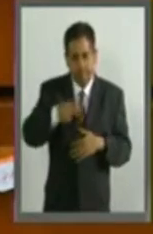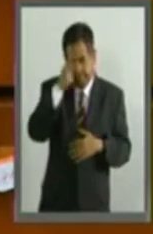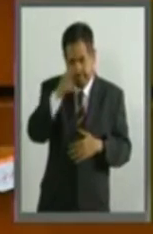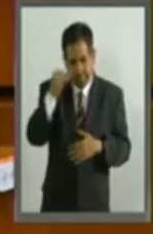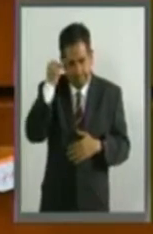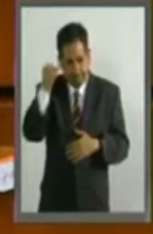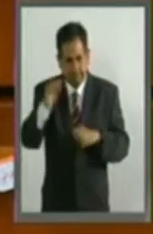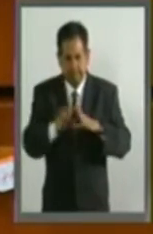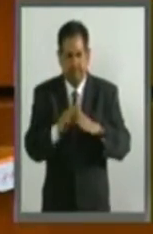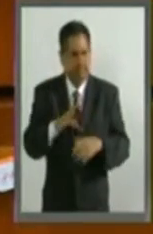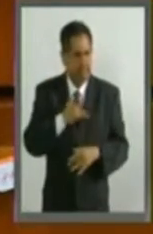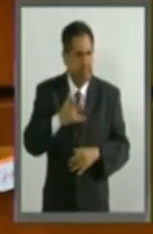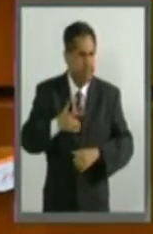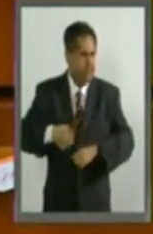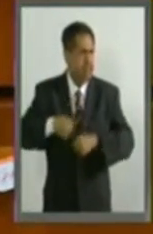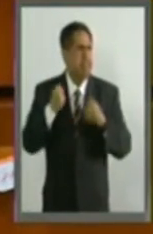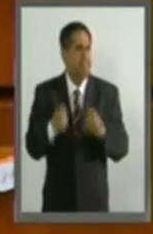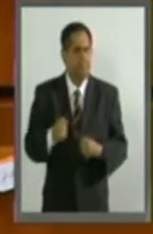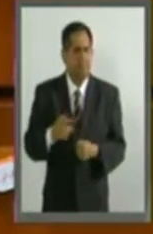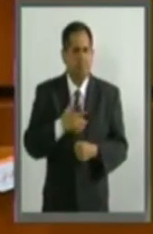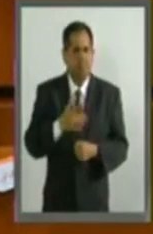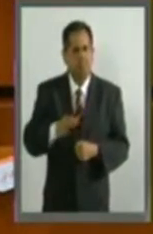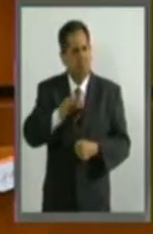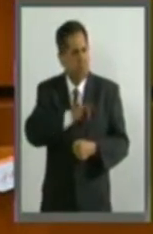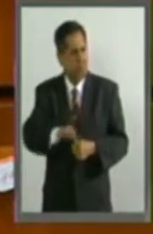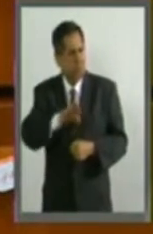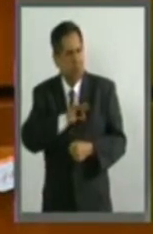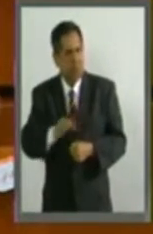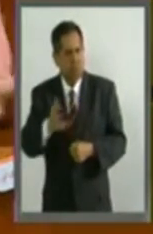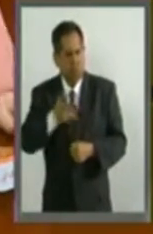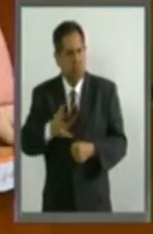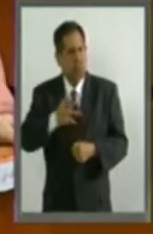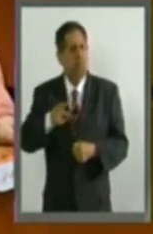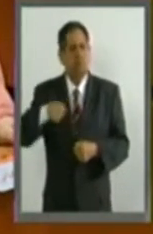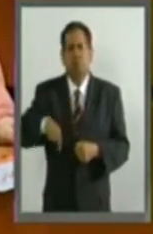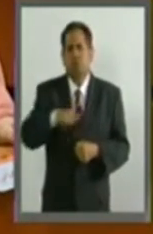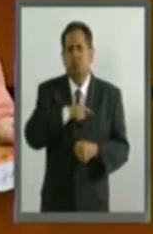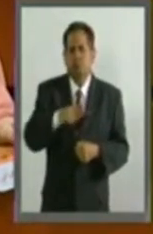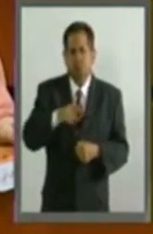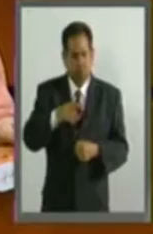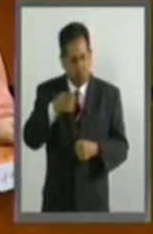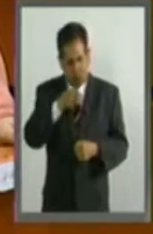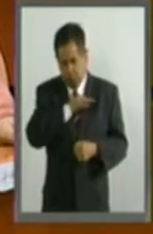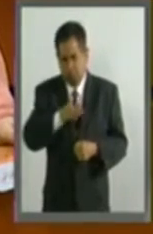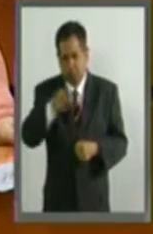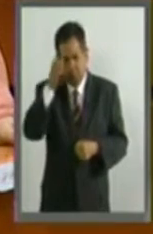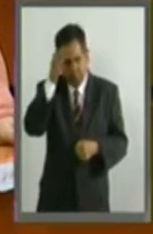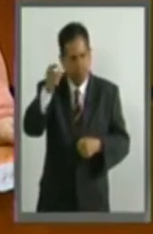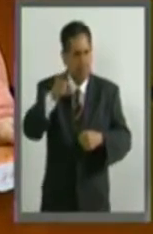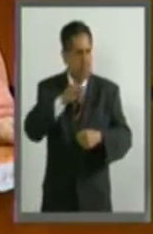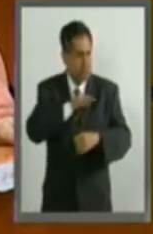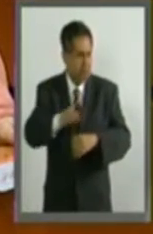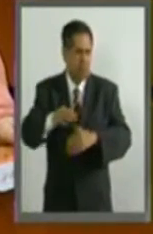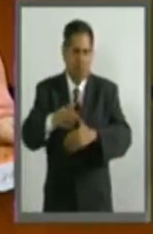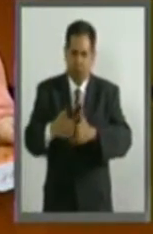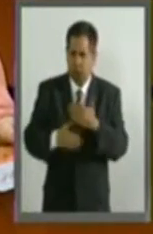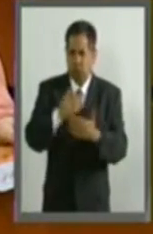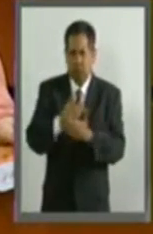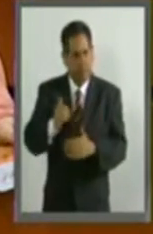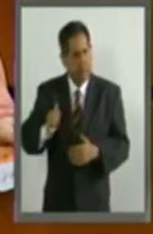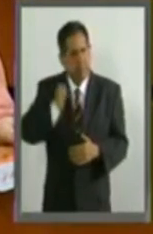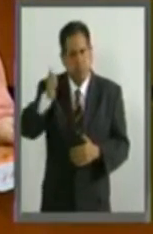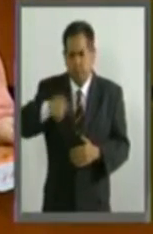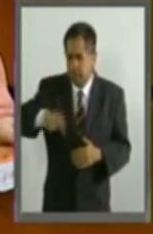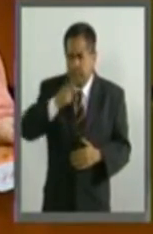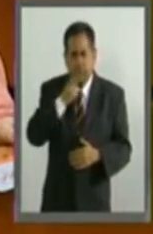de dar la certeza y la seguridad de que tenemos capacidades y fortalezas que debemos de aprovechar